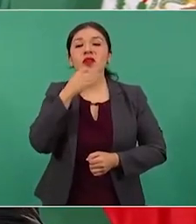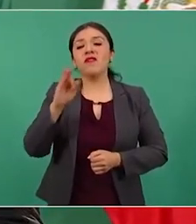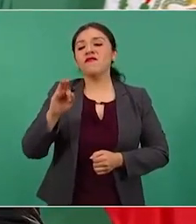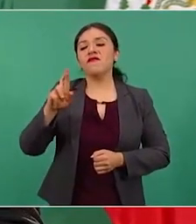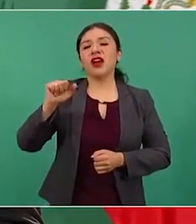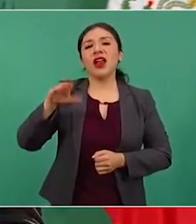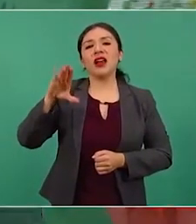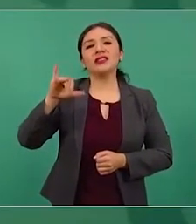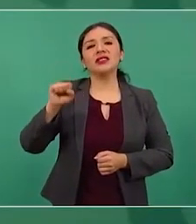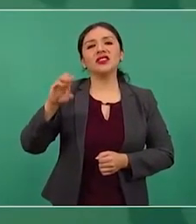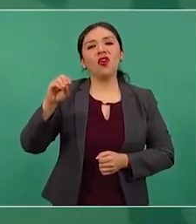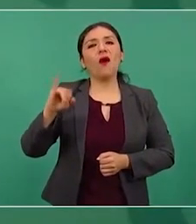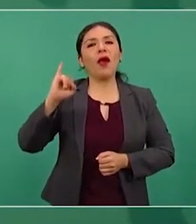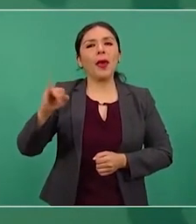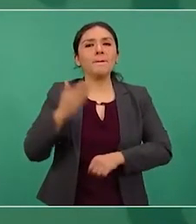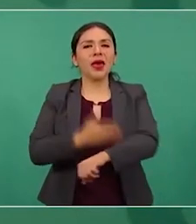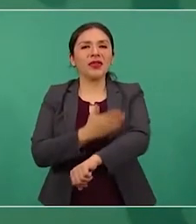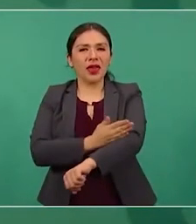Madero.